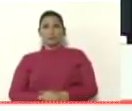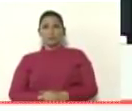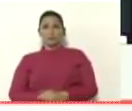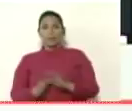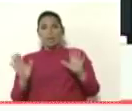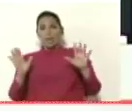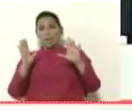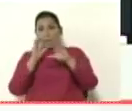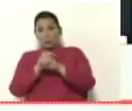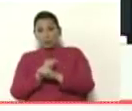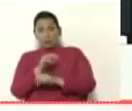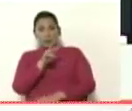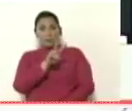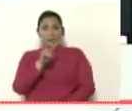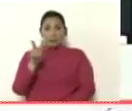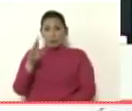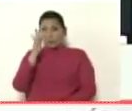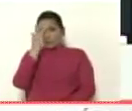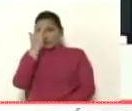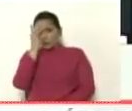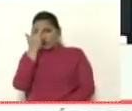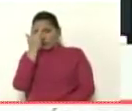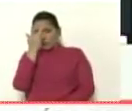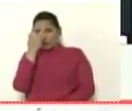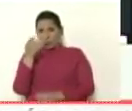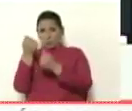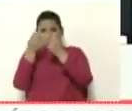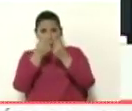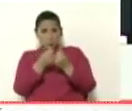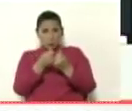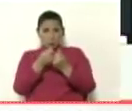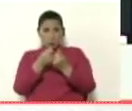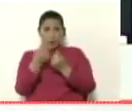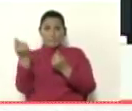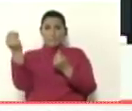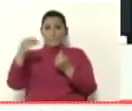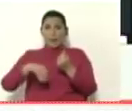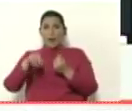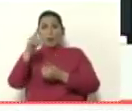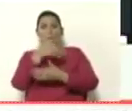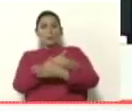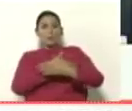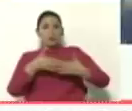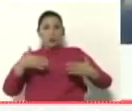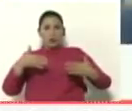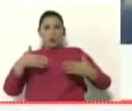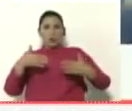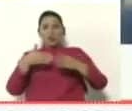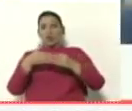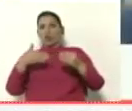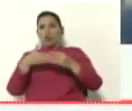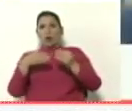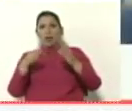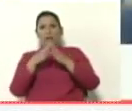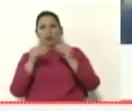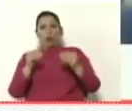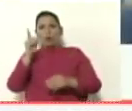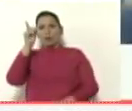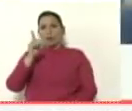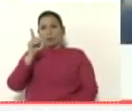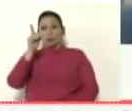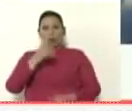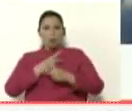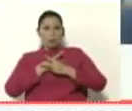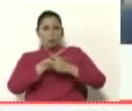noche del 22 de febrero se gastaron más de un millón de dólares todos esos diputados de voluntad